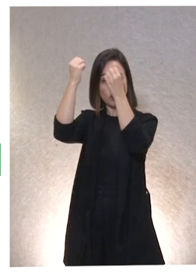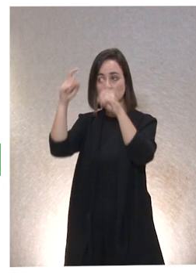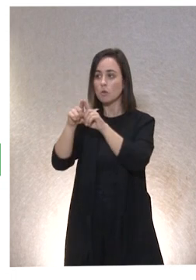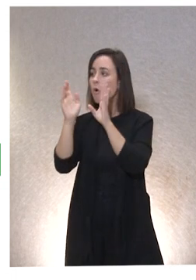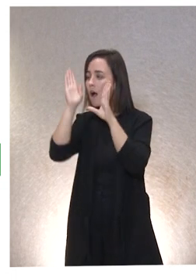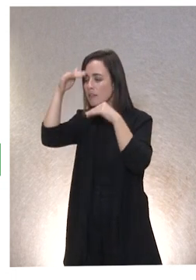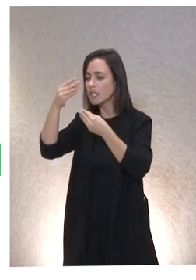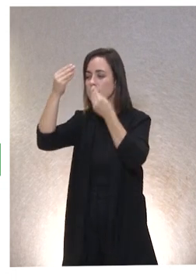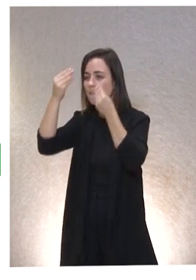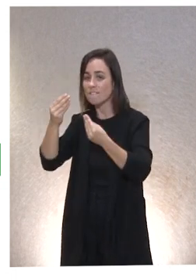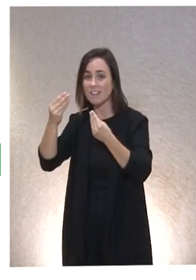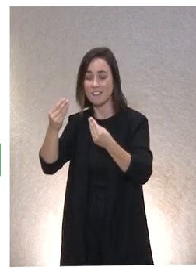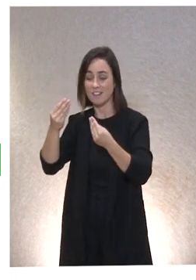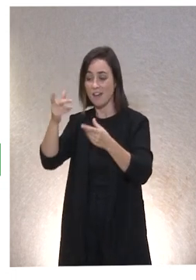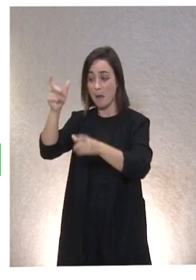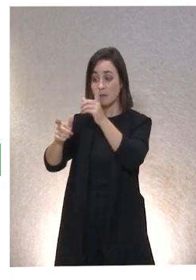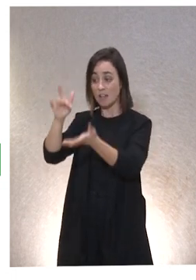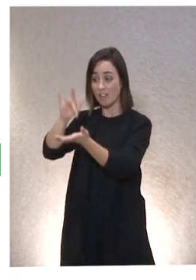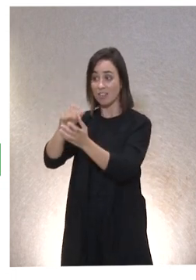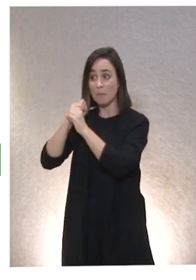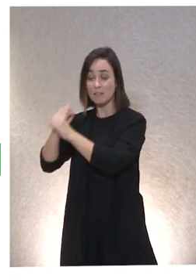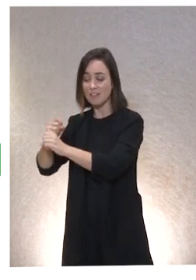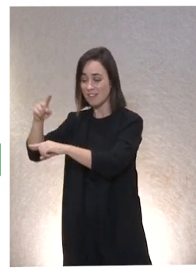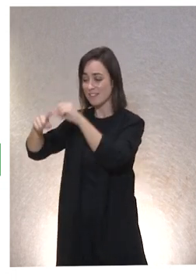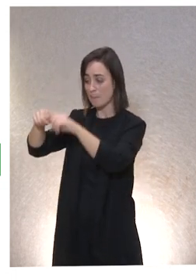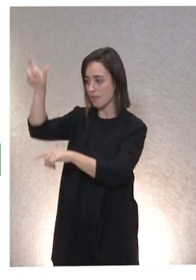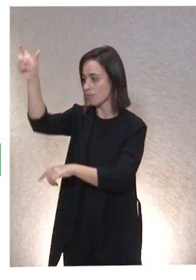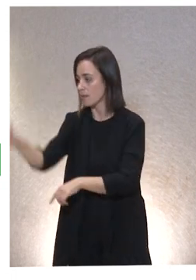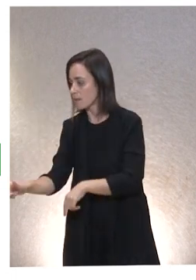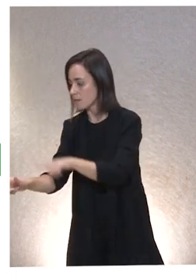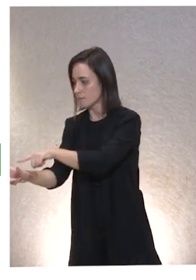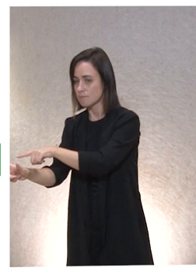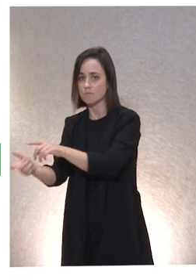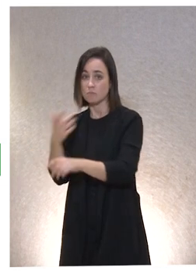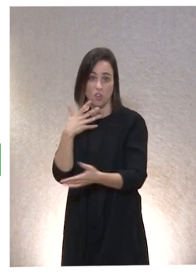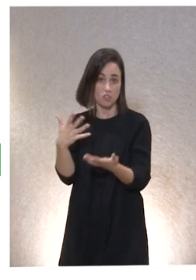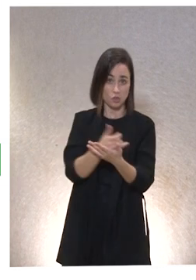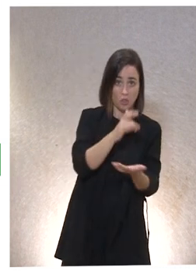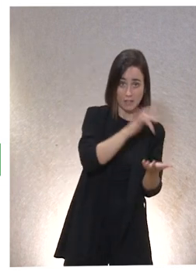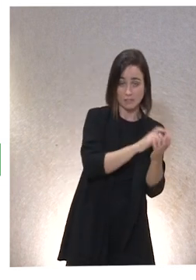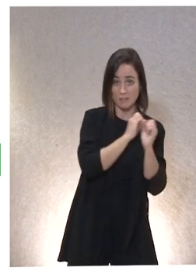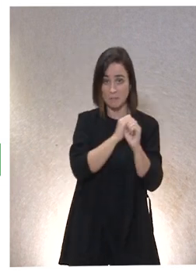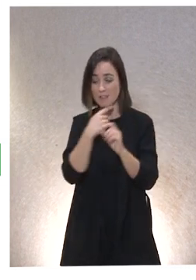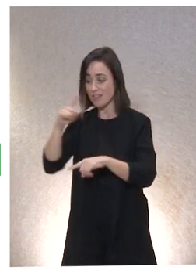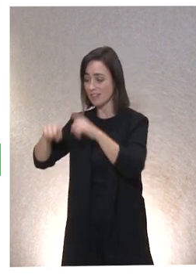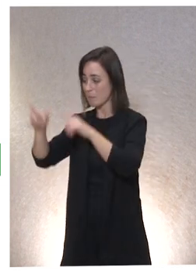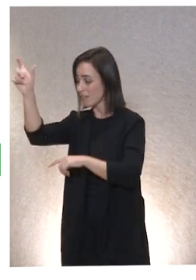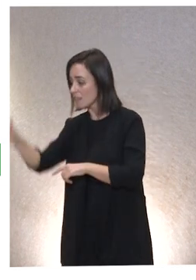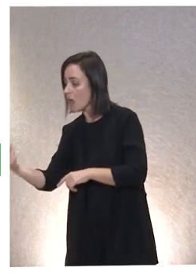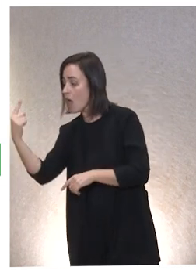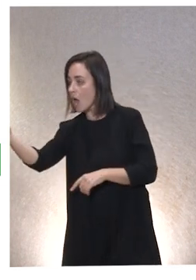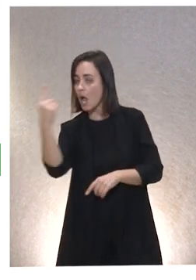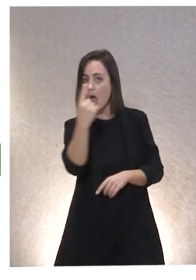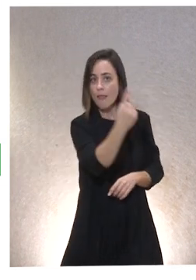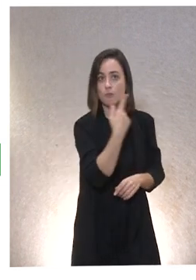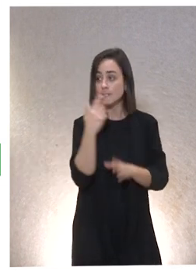a las personas que tienen dependencias, en función de, que tenemos todas, recordemos, en función de las dependencias que tienen, pues, fallan.